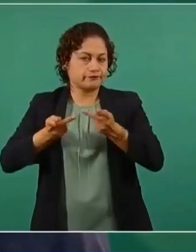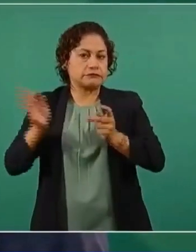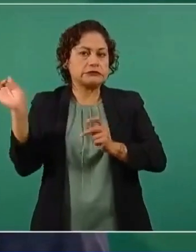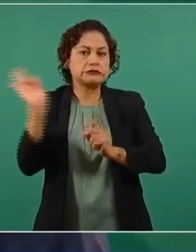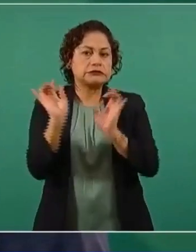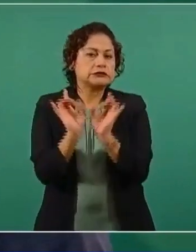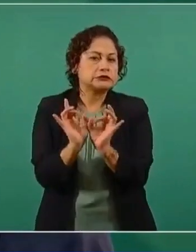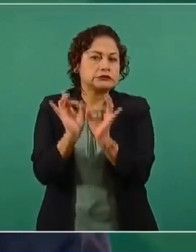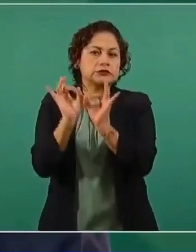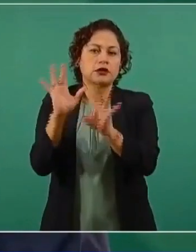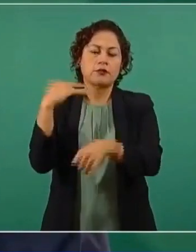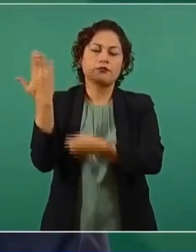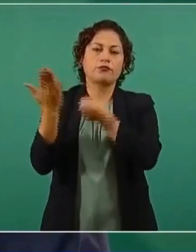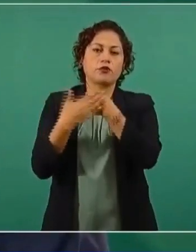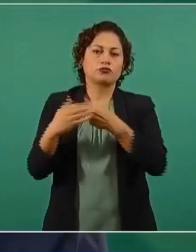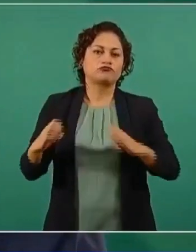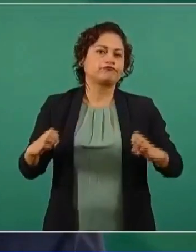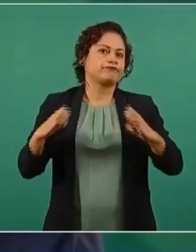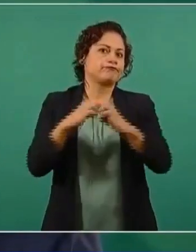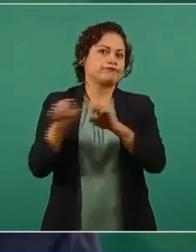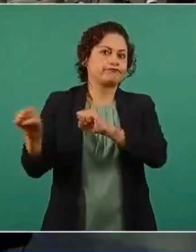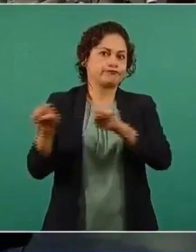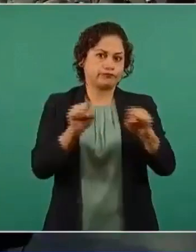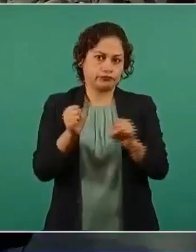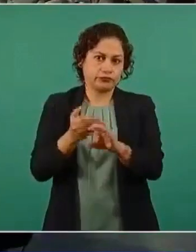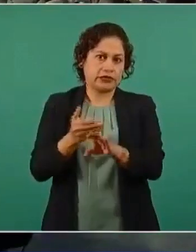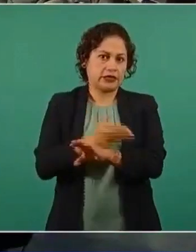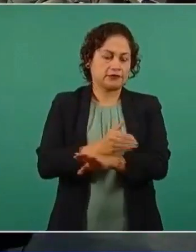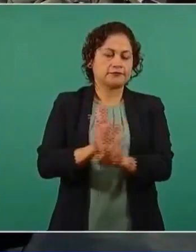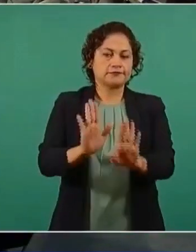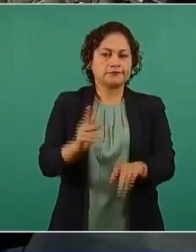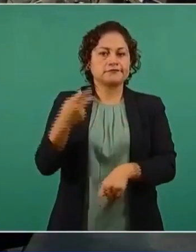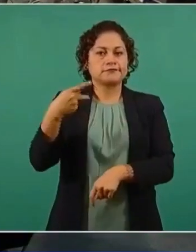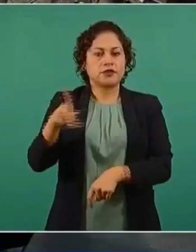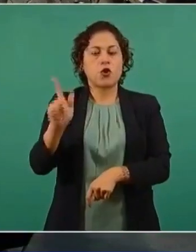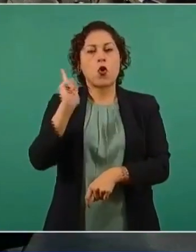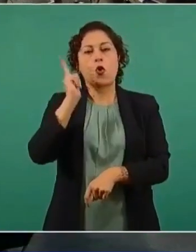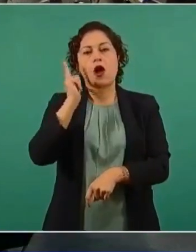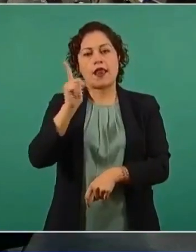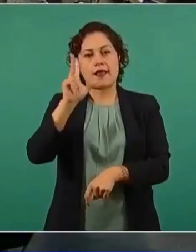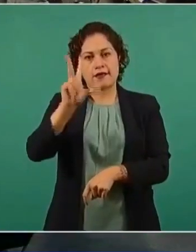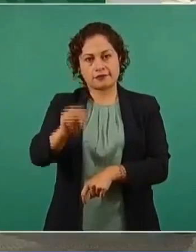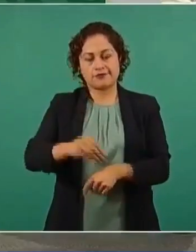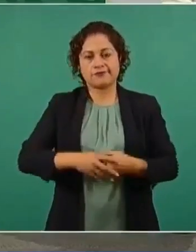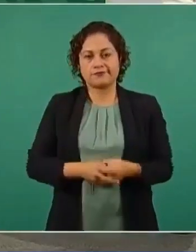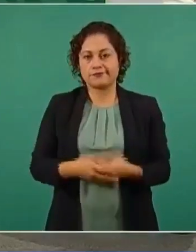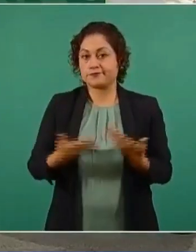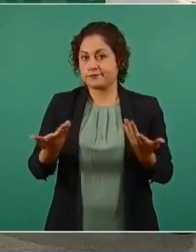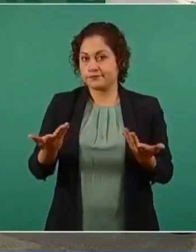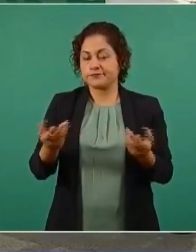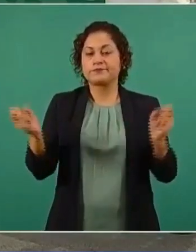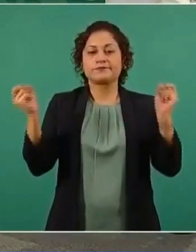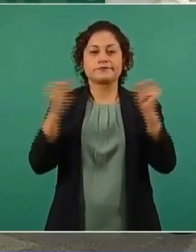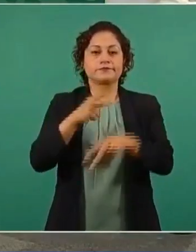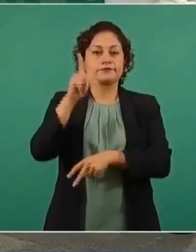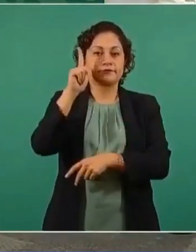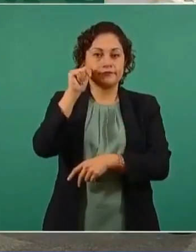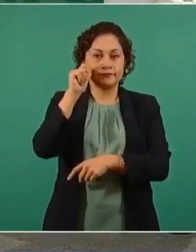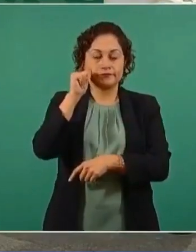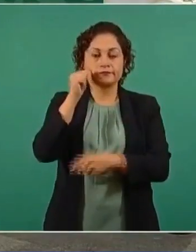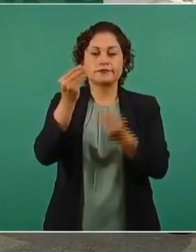presente una emergencia, aunque toco madera, pero en fin, nos vemos mañana.